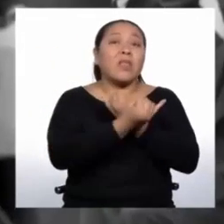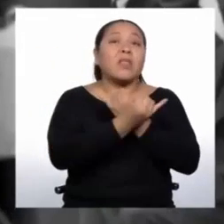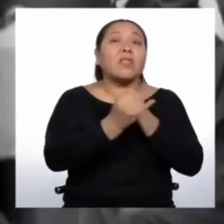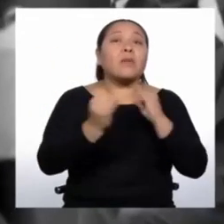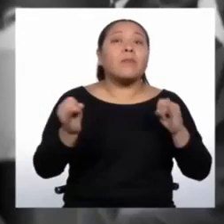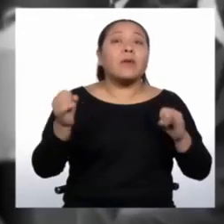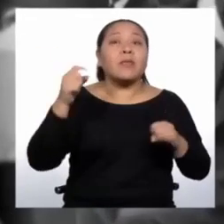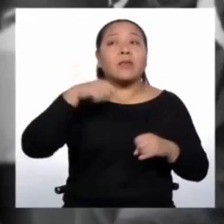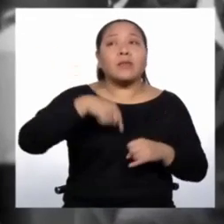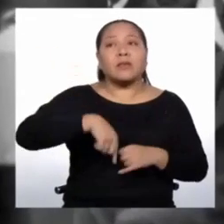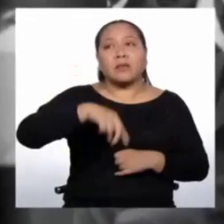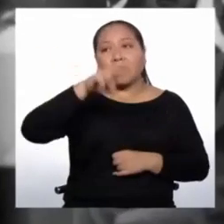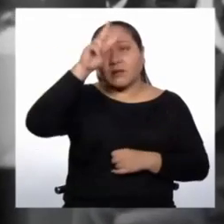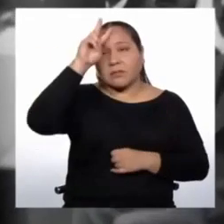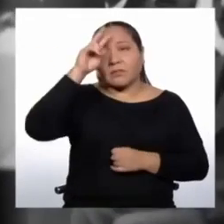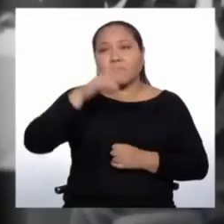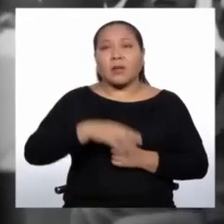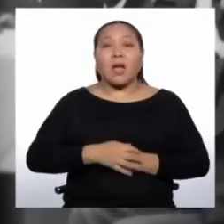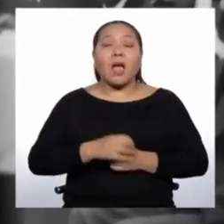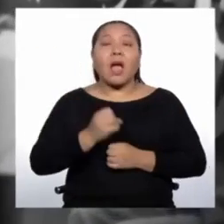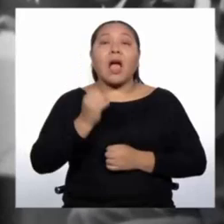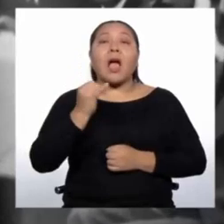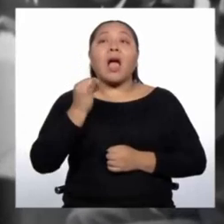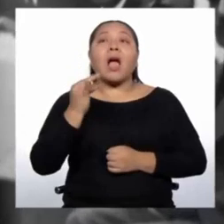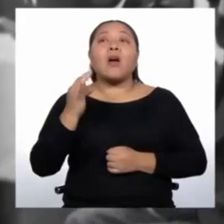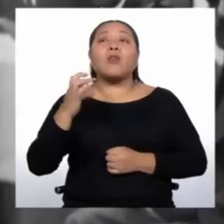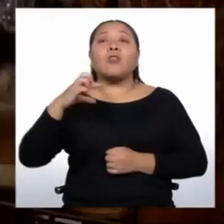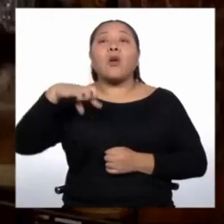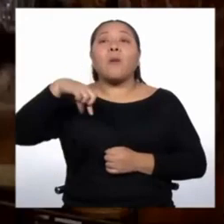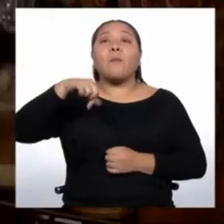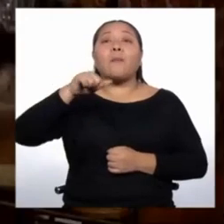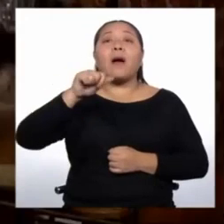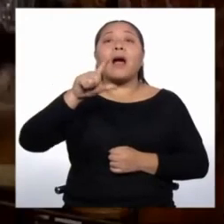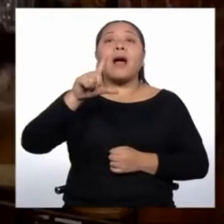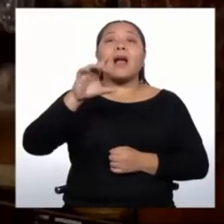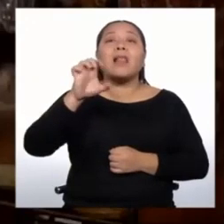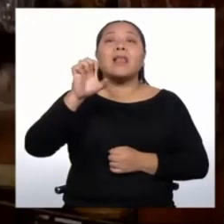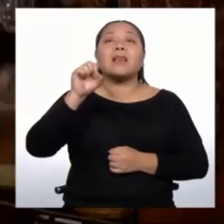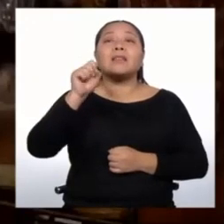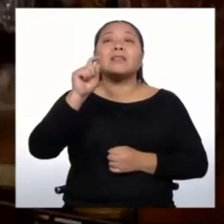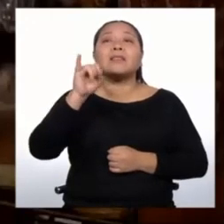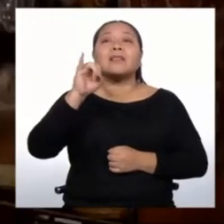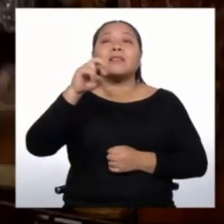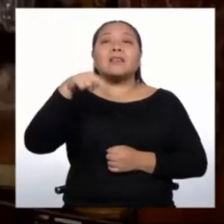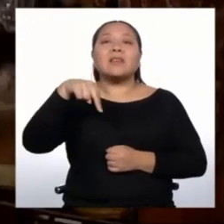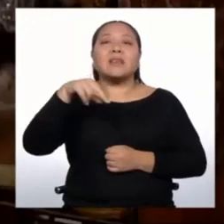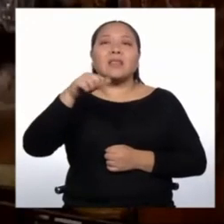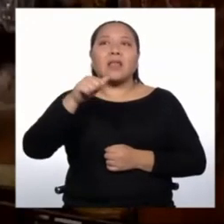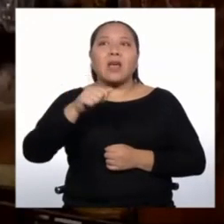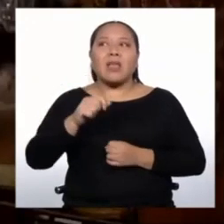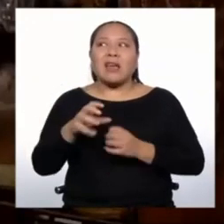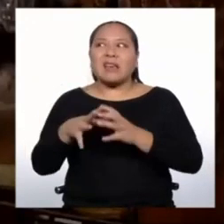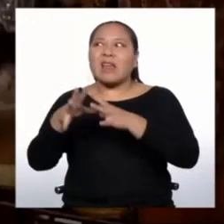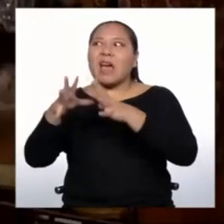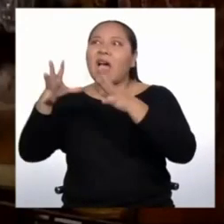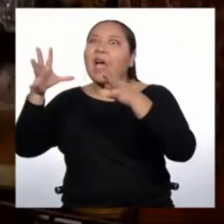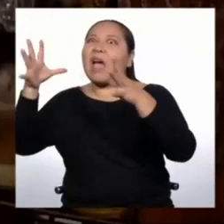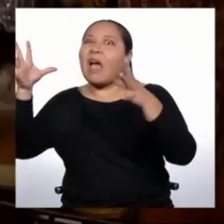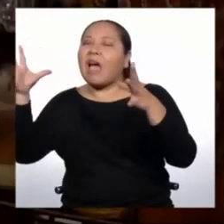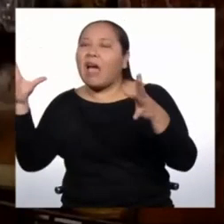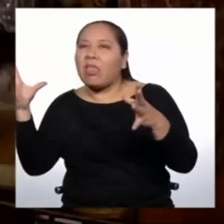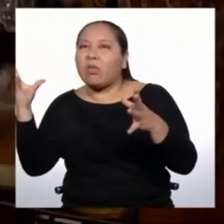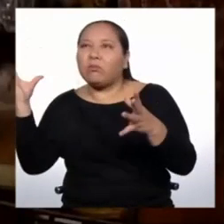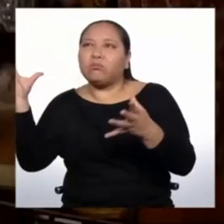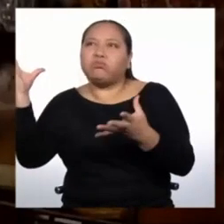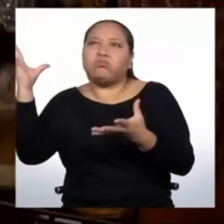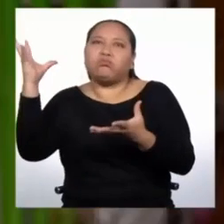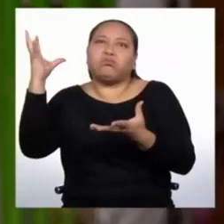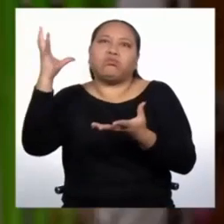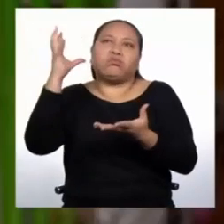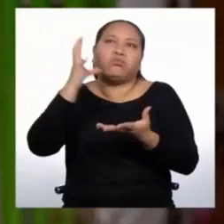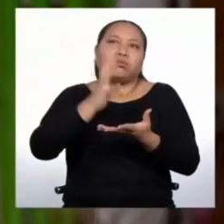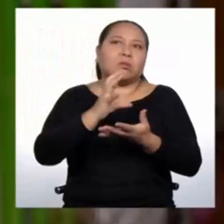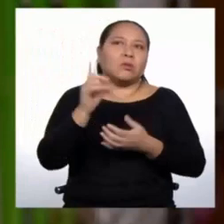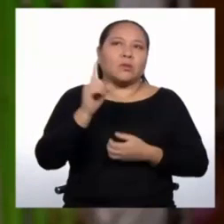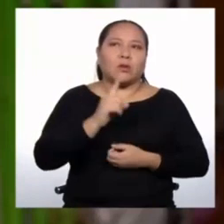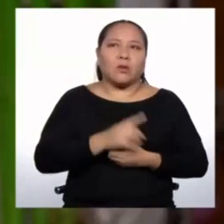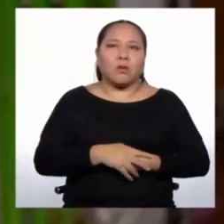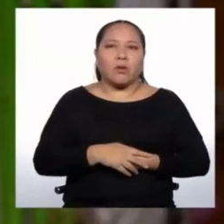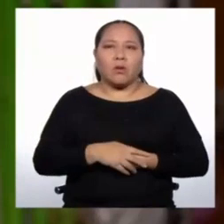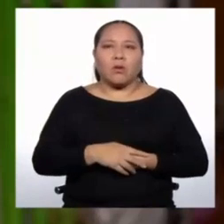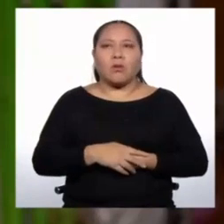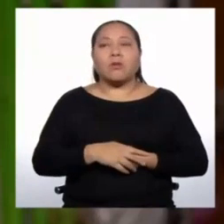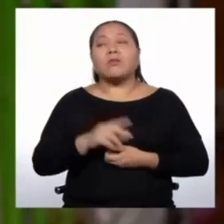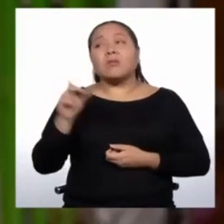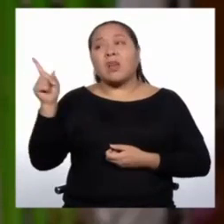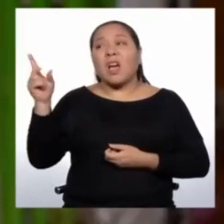Algunos palestinos, etcétera. Entonces, no llegaron en grandes cantidades, como si fueron hacia el sur, como